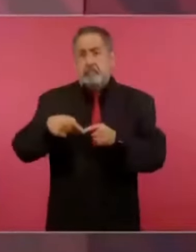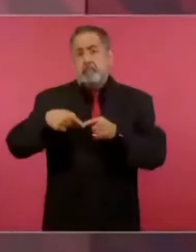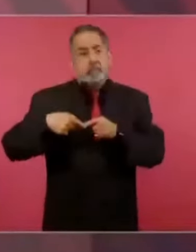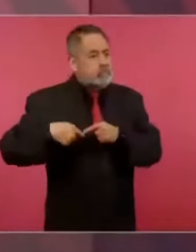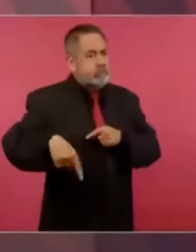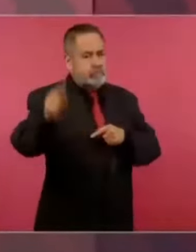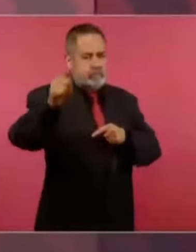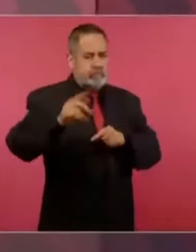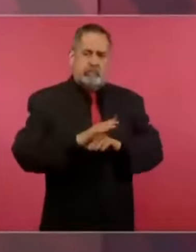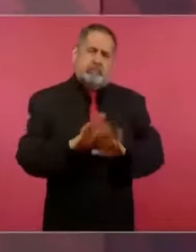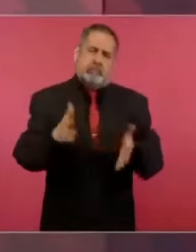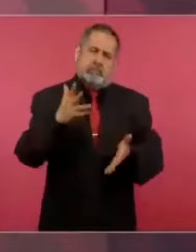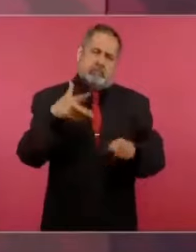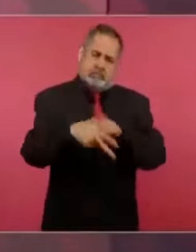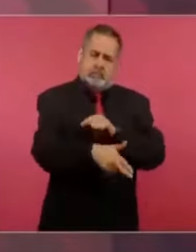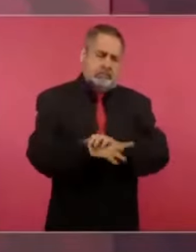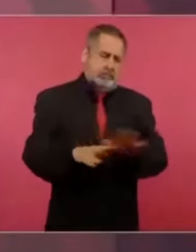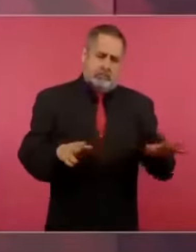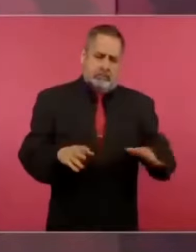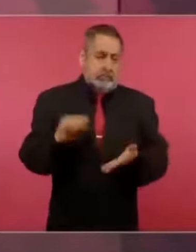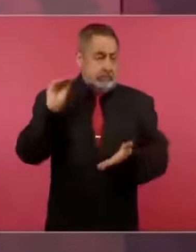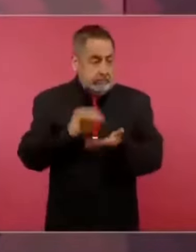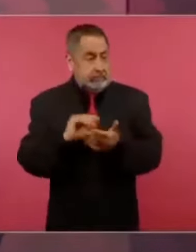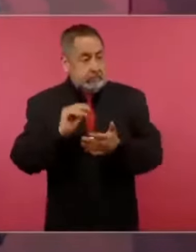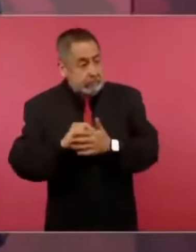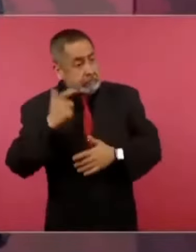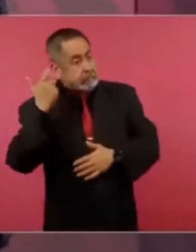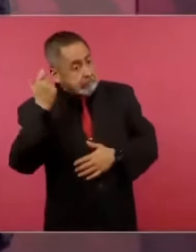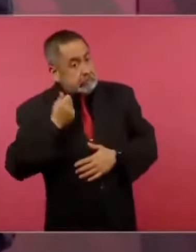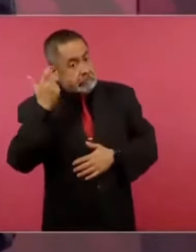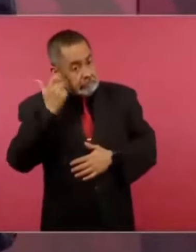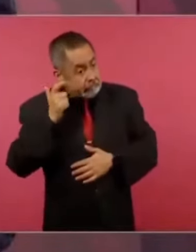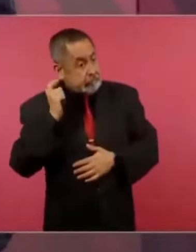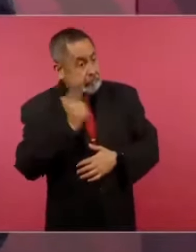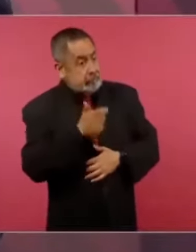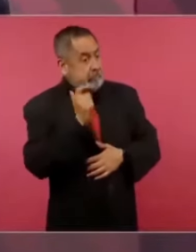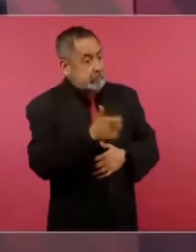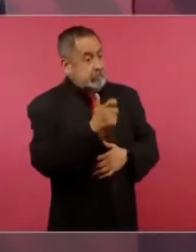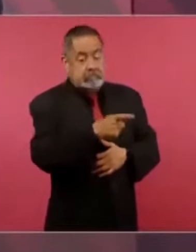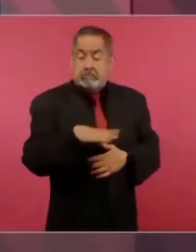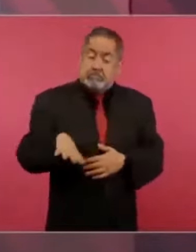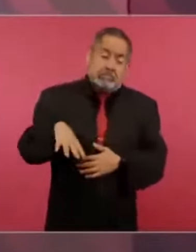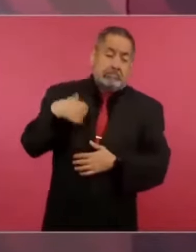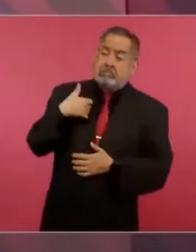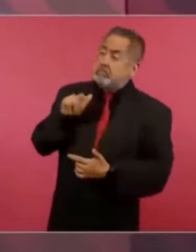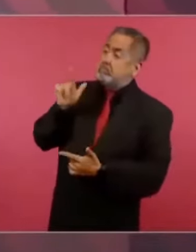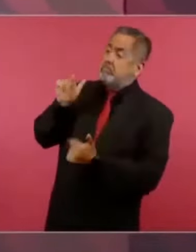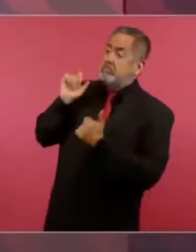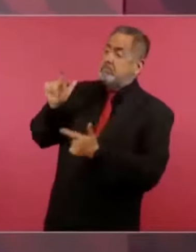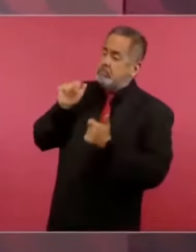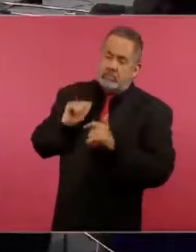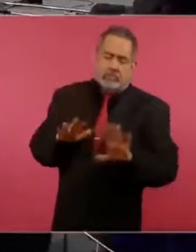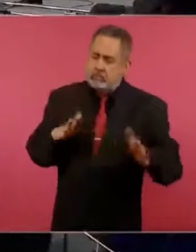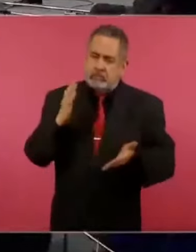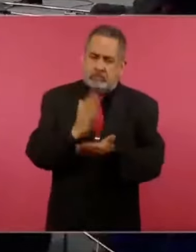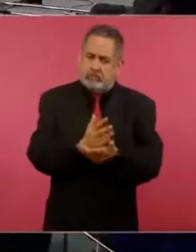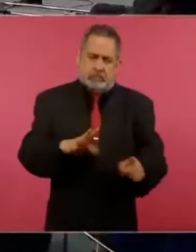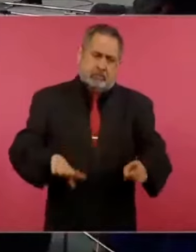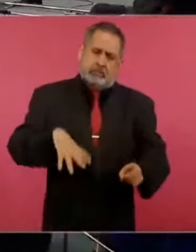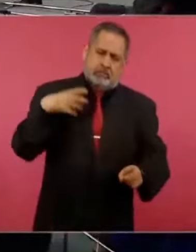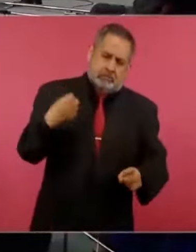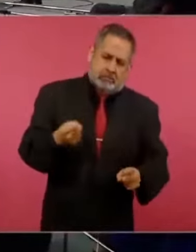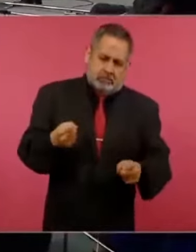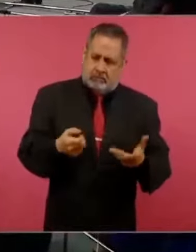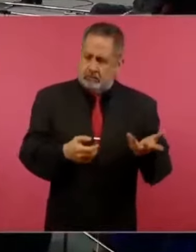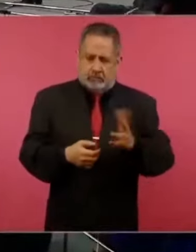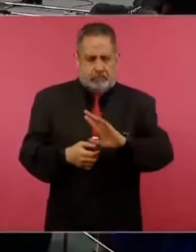que ya no continúen estos abusos, que